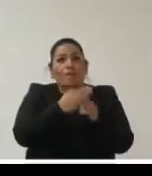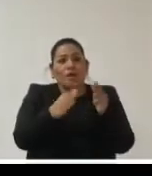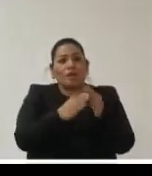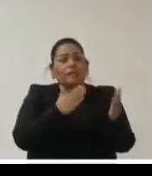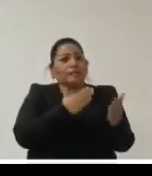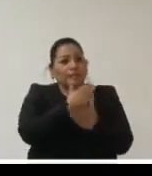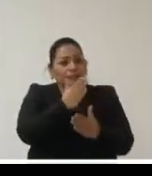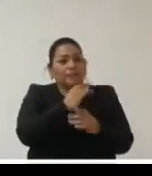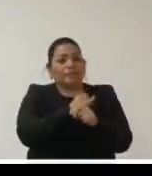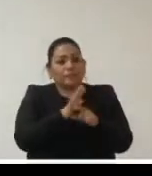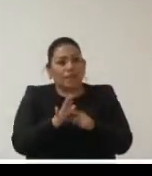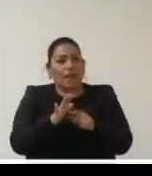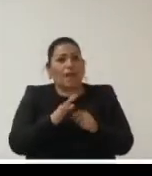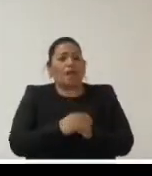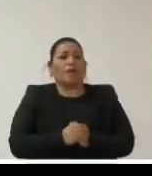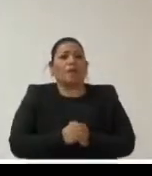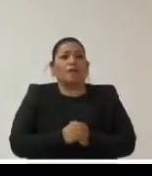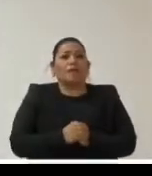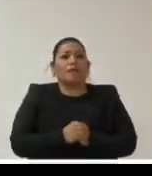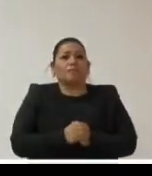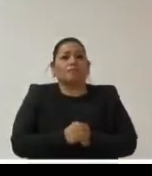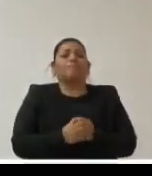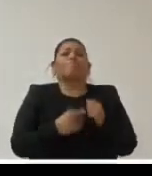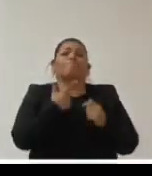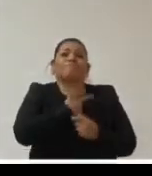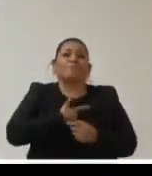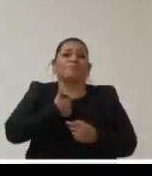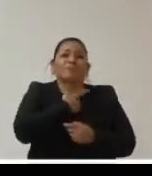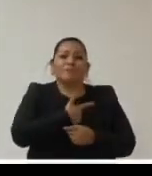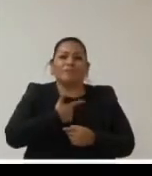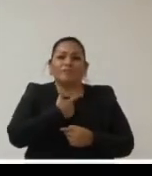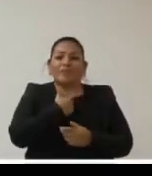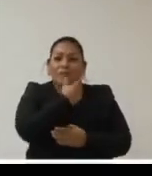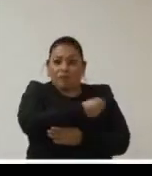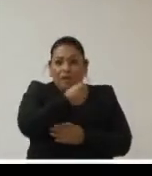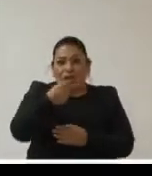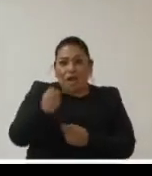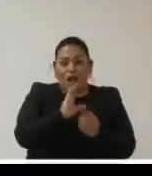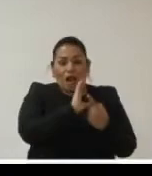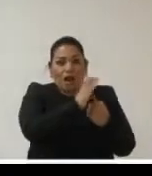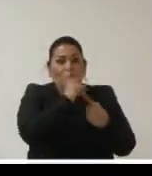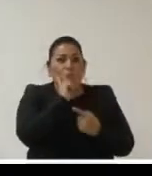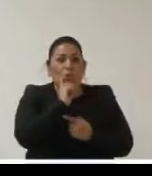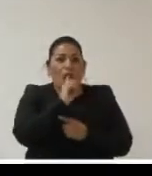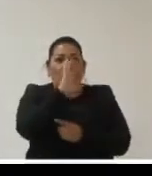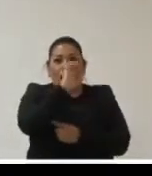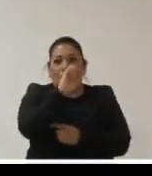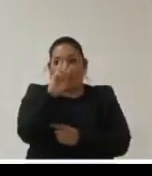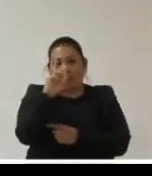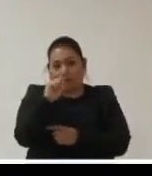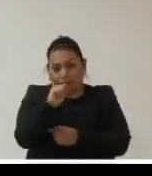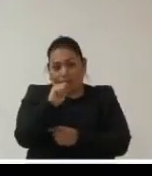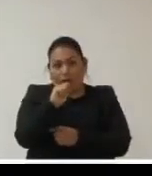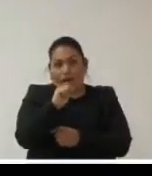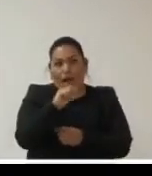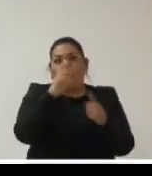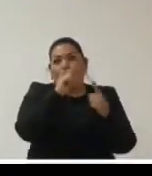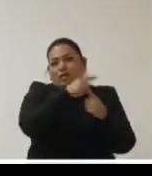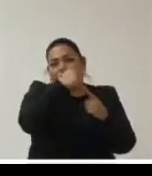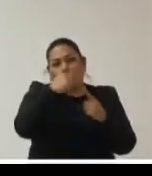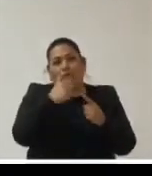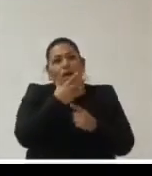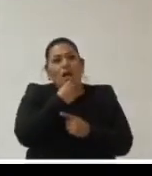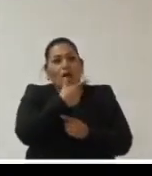de acceso a la información y rendición de cuentas me da mucho gusto también a saludar a la comisionada Eva Abahí y a los comisionados